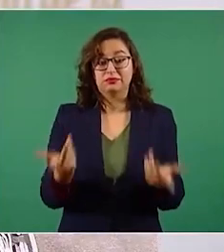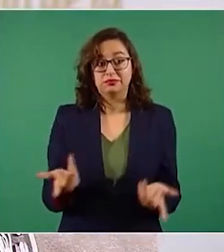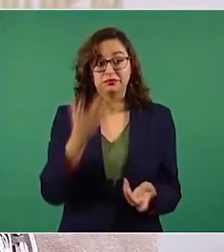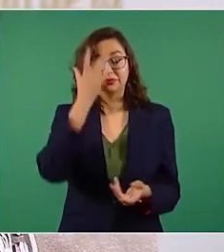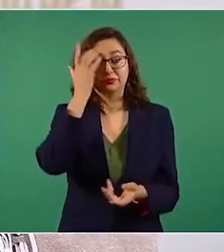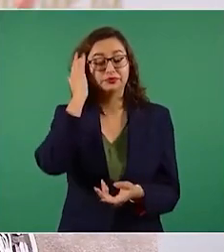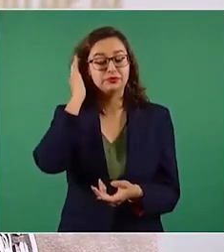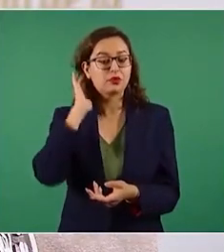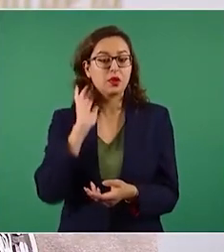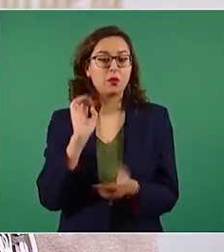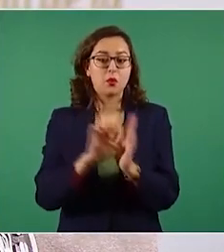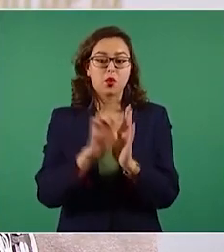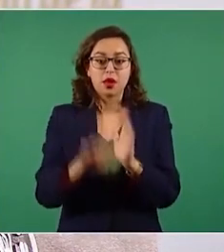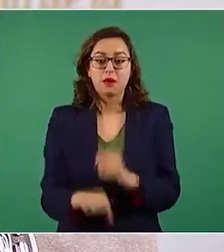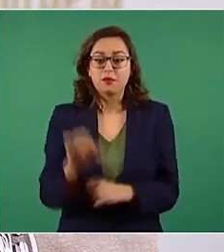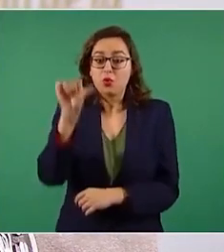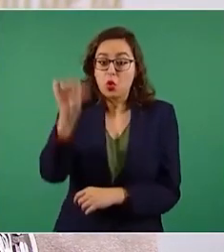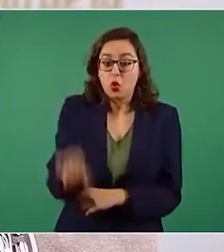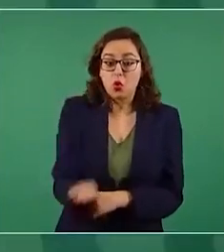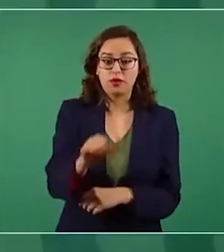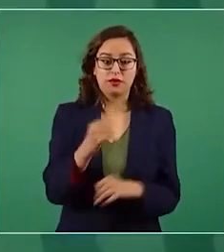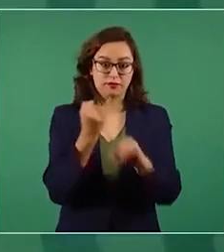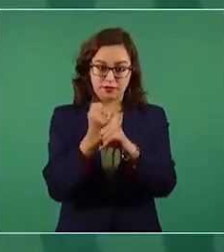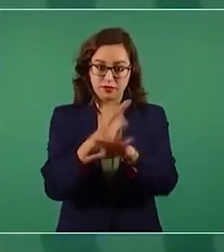concreto de hoy, al corte de hoy,